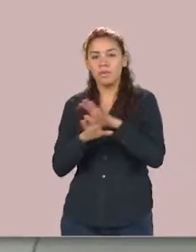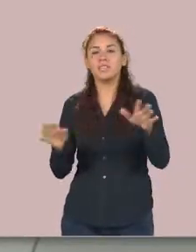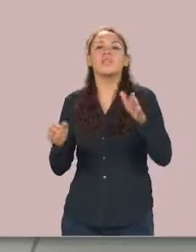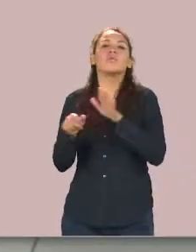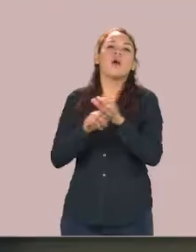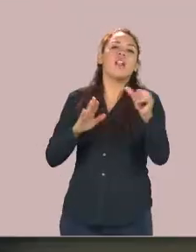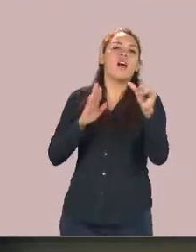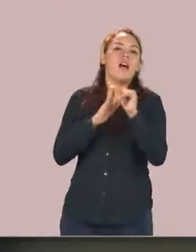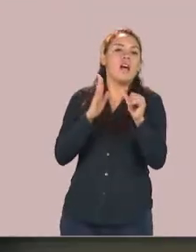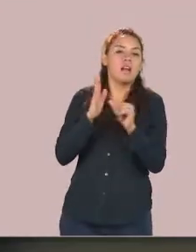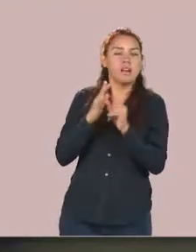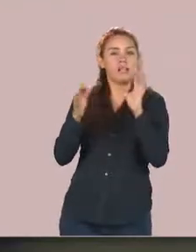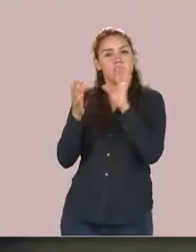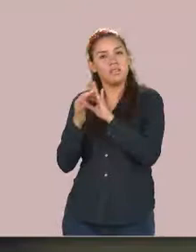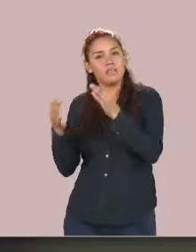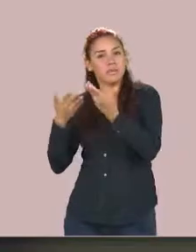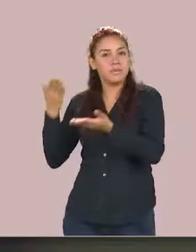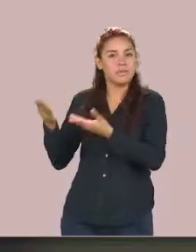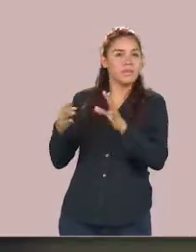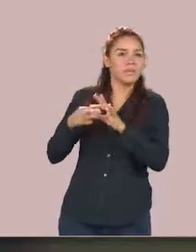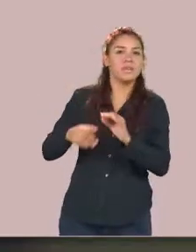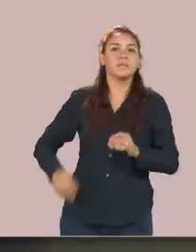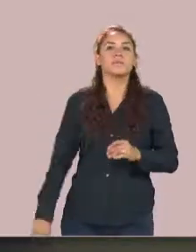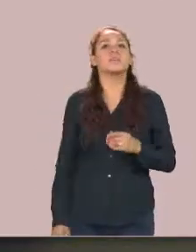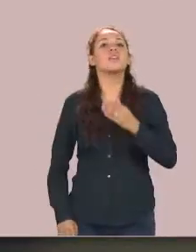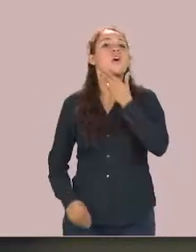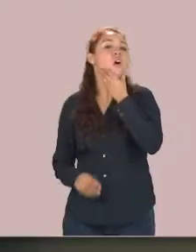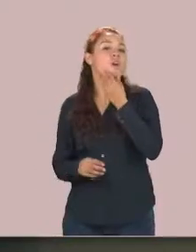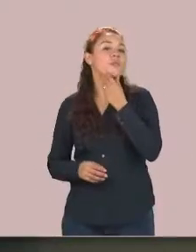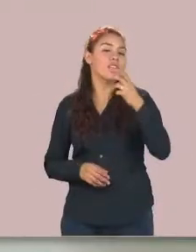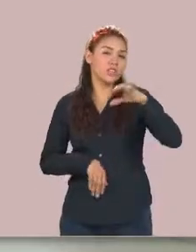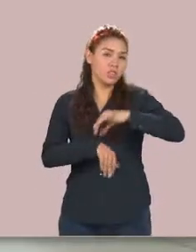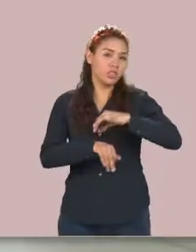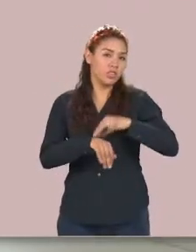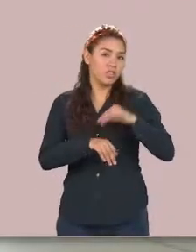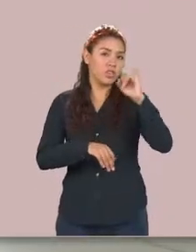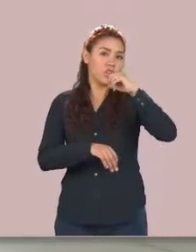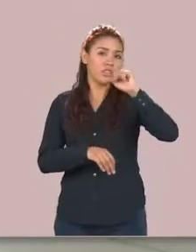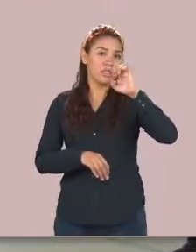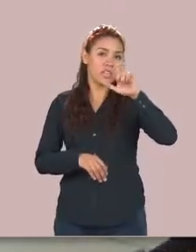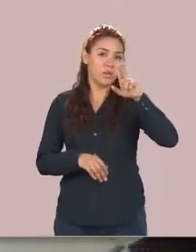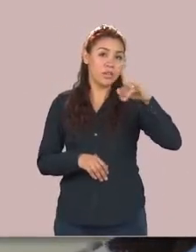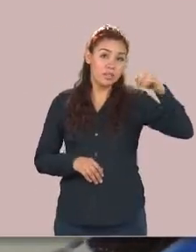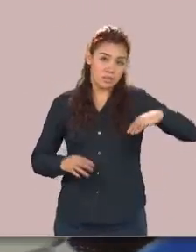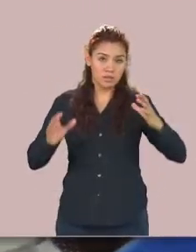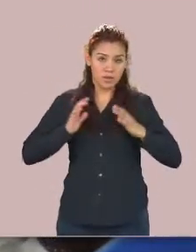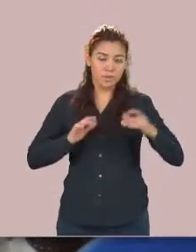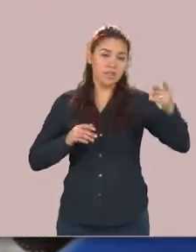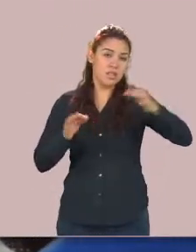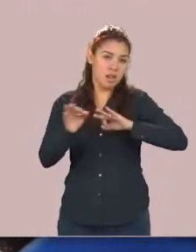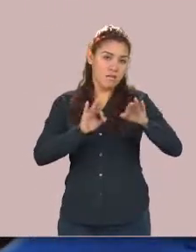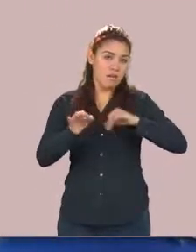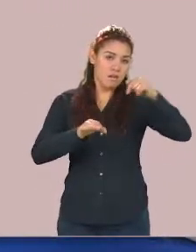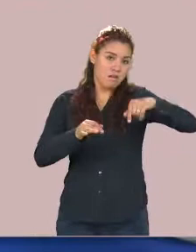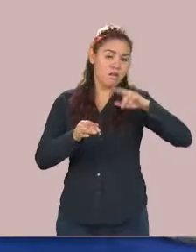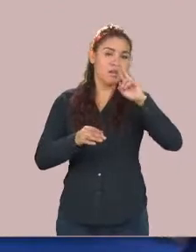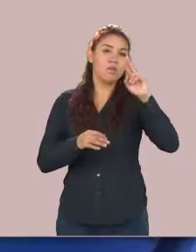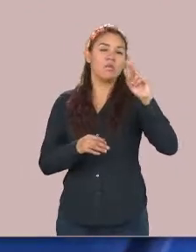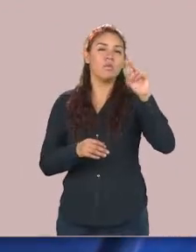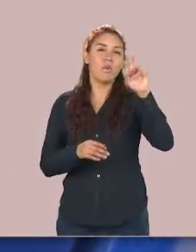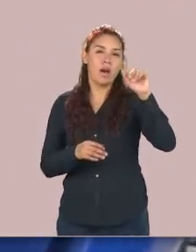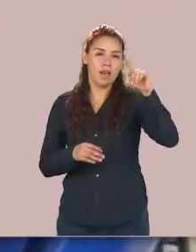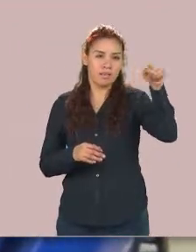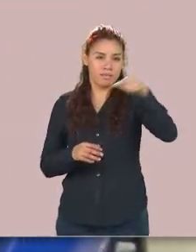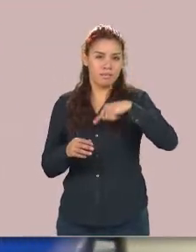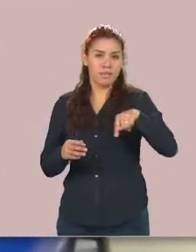Para el Dr. Luis Ibarra Zagarduy, del Cuerpo Académico de Estudios de Psicología de esta Casa de Estudios, la violencia tiene muchos rostros y está presente en muchos